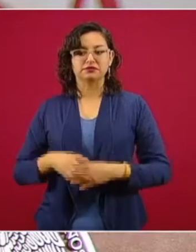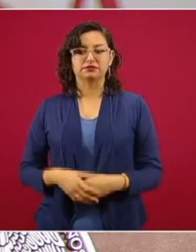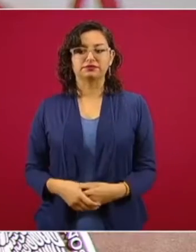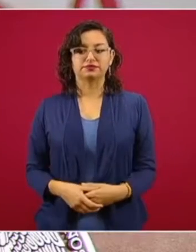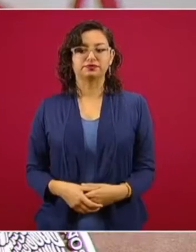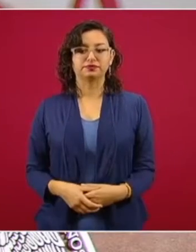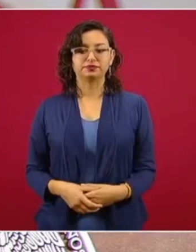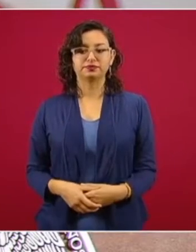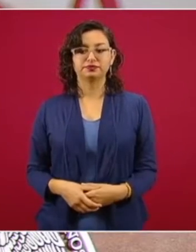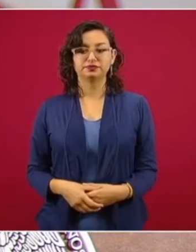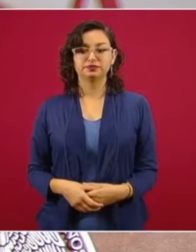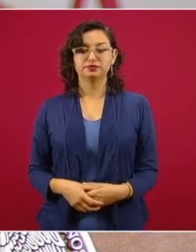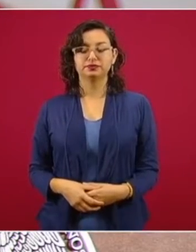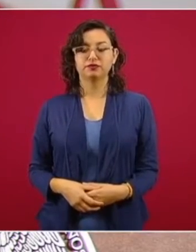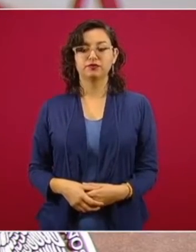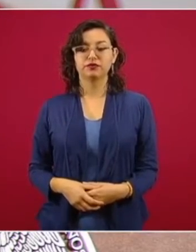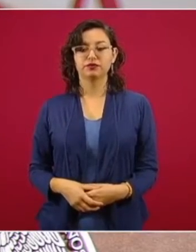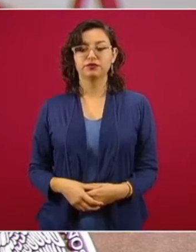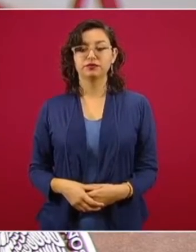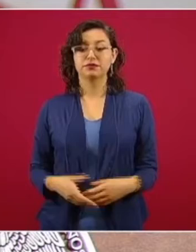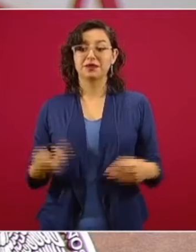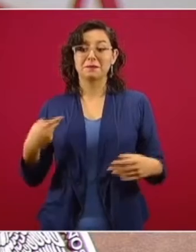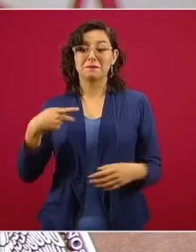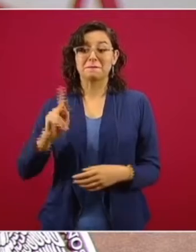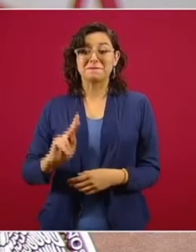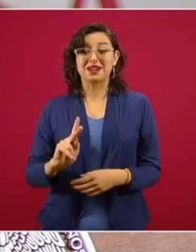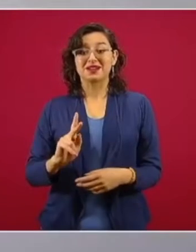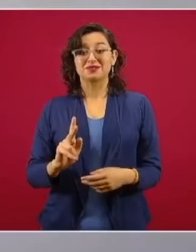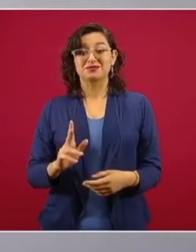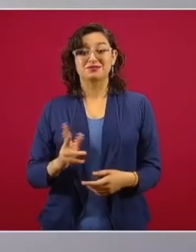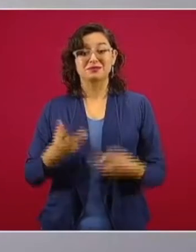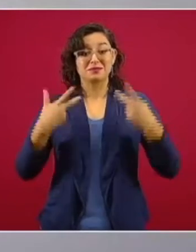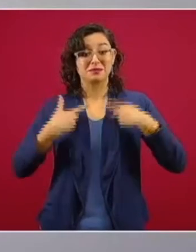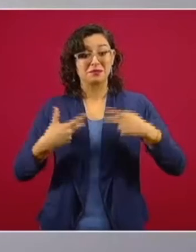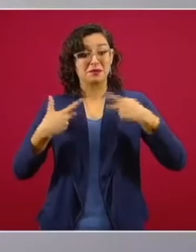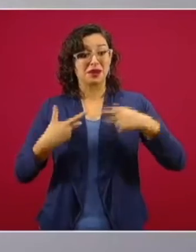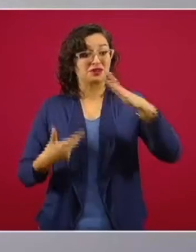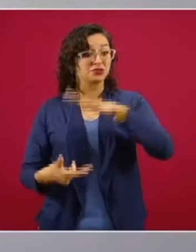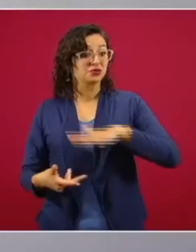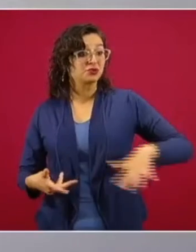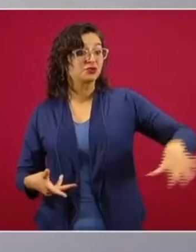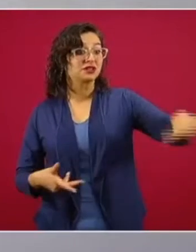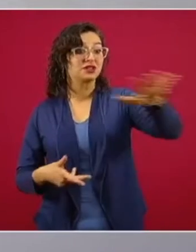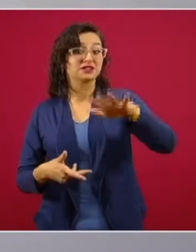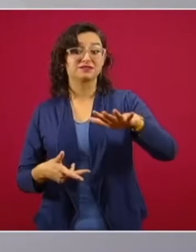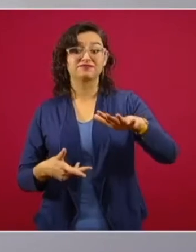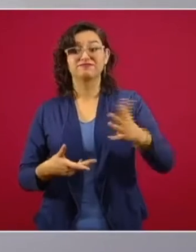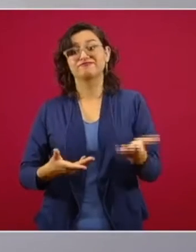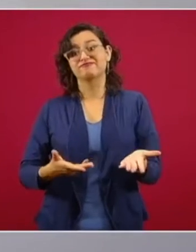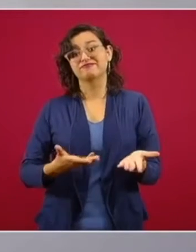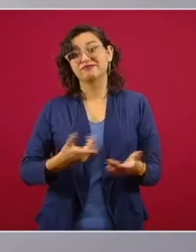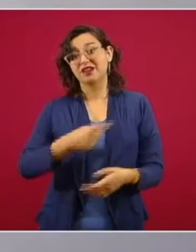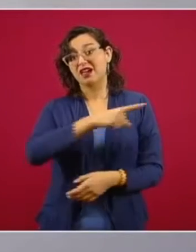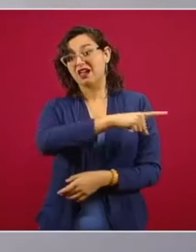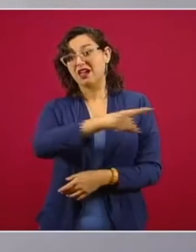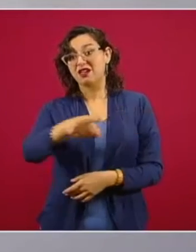Y a mí me pidió el pueblo que yo cuidara el presupuesto,